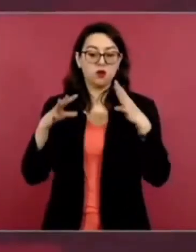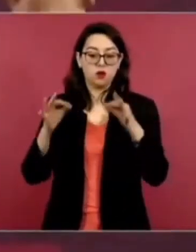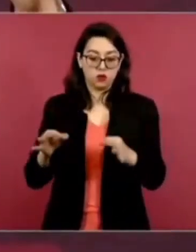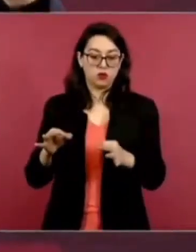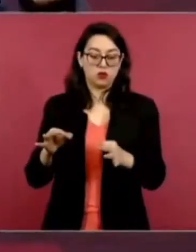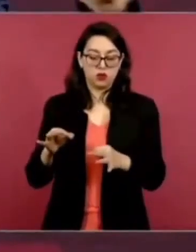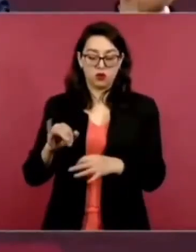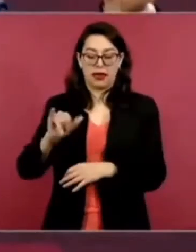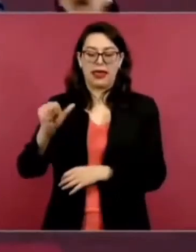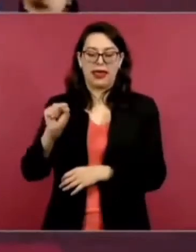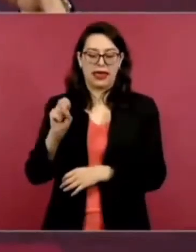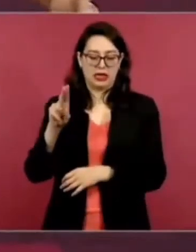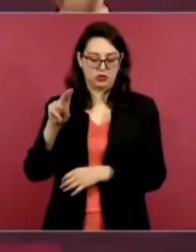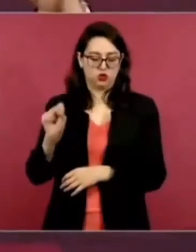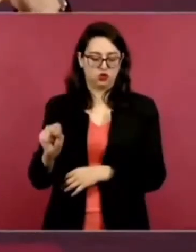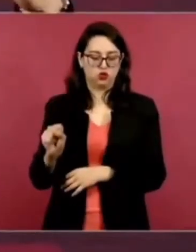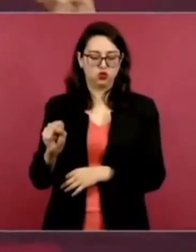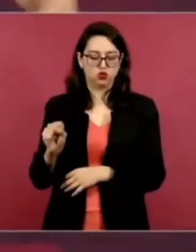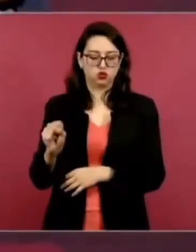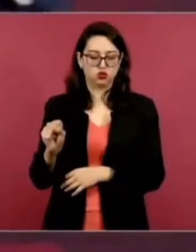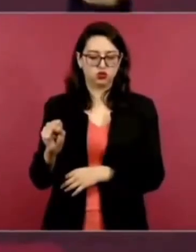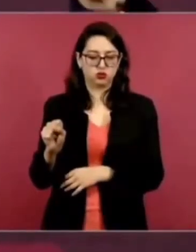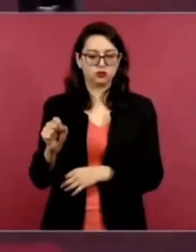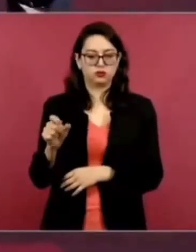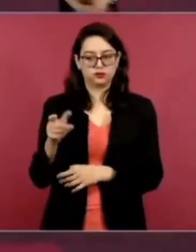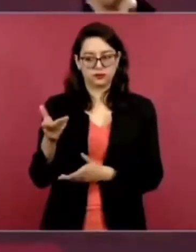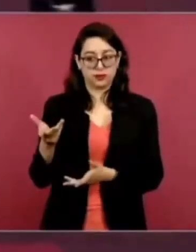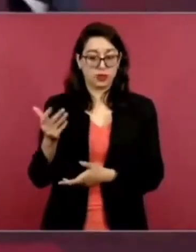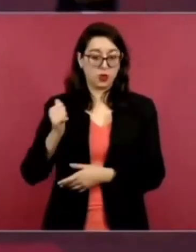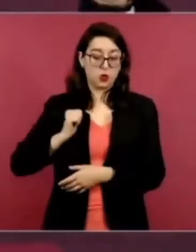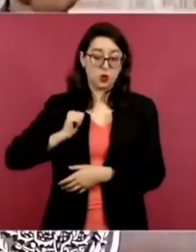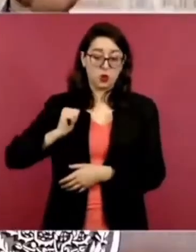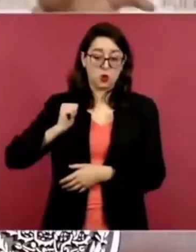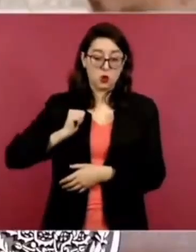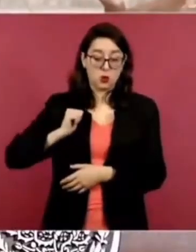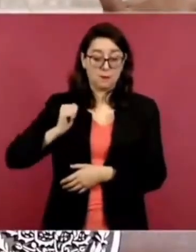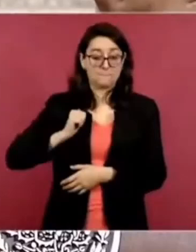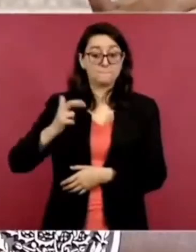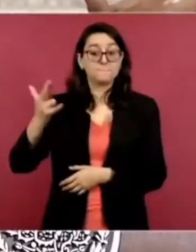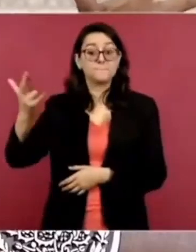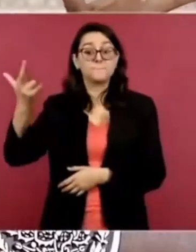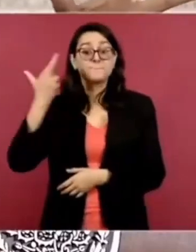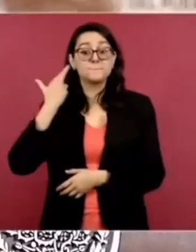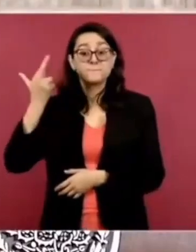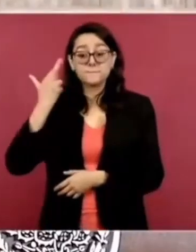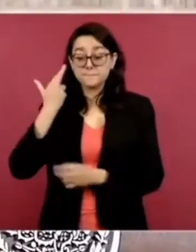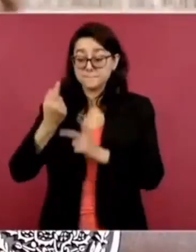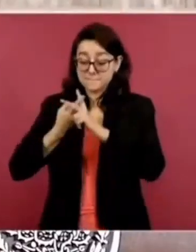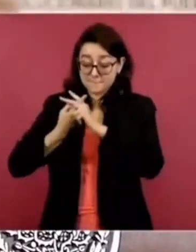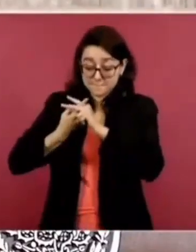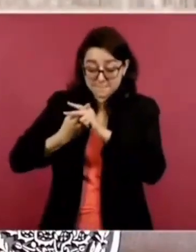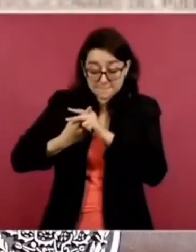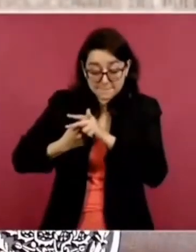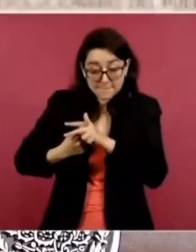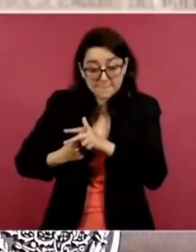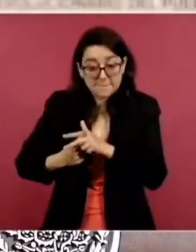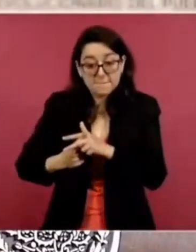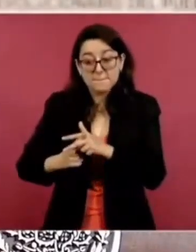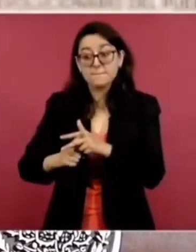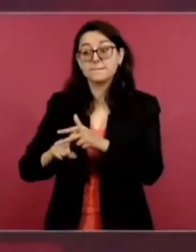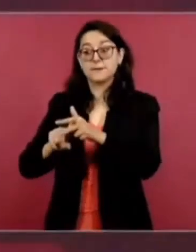cuando la radio era un verdadero medio de comunicación. Porque no solo